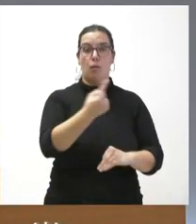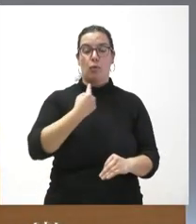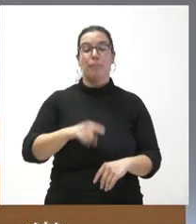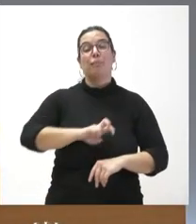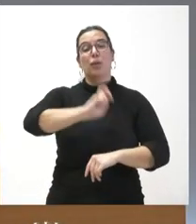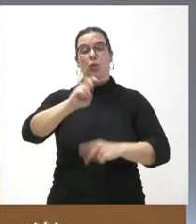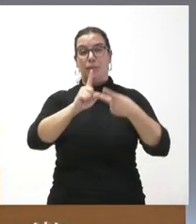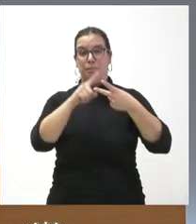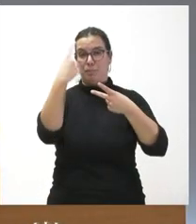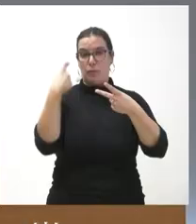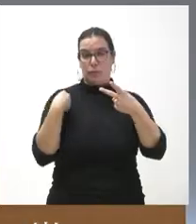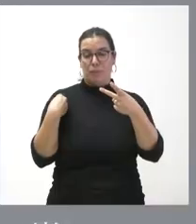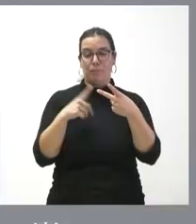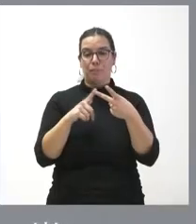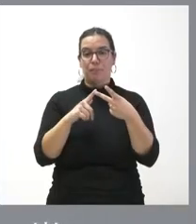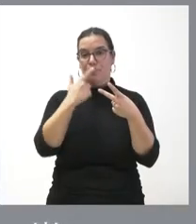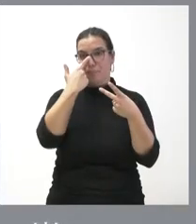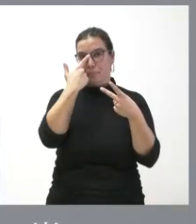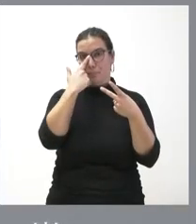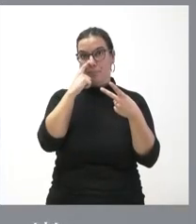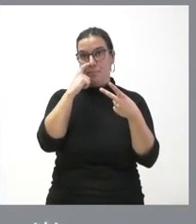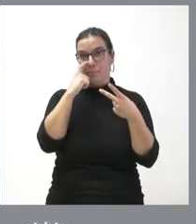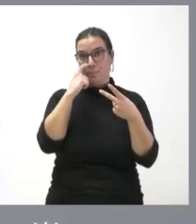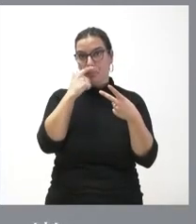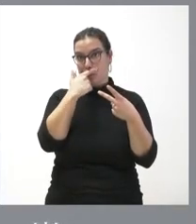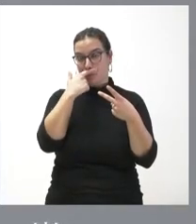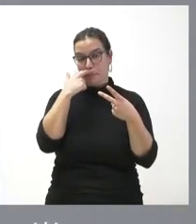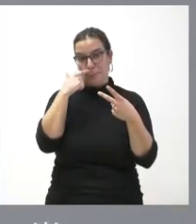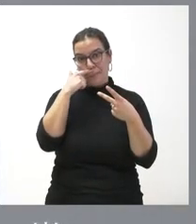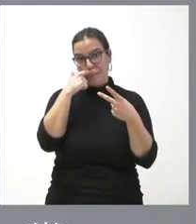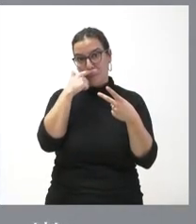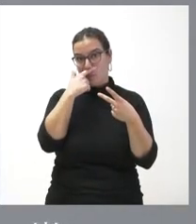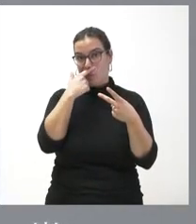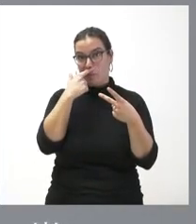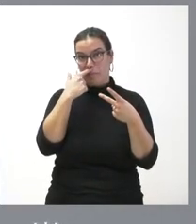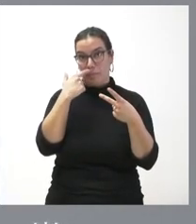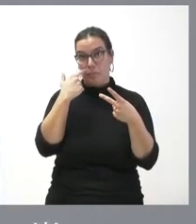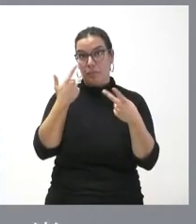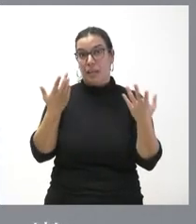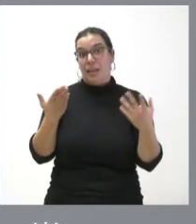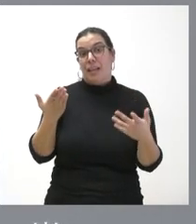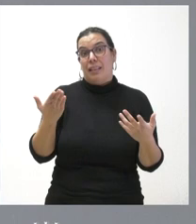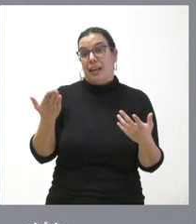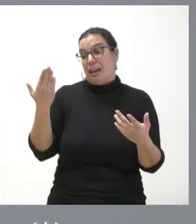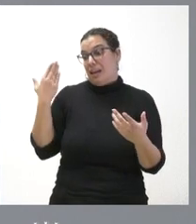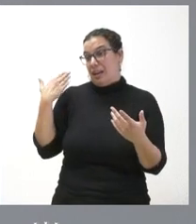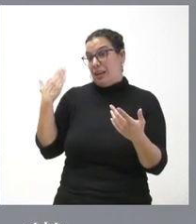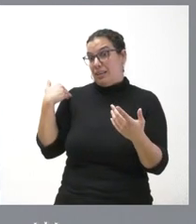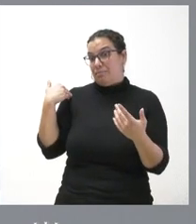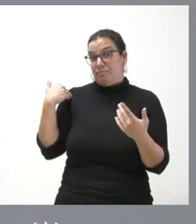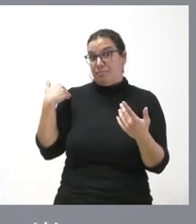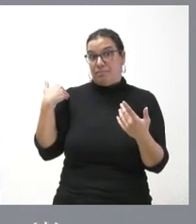cuestión que usted planteaba claro si del día anterior a este es que lo que tenemos cada día es nuevas